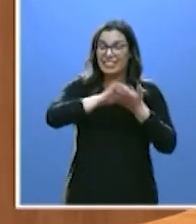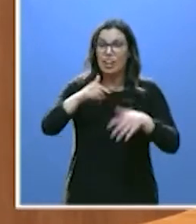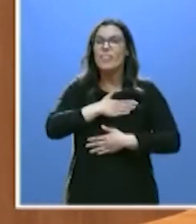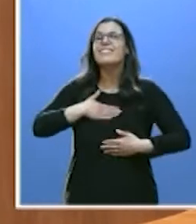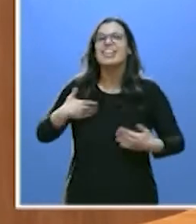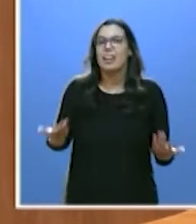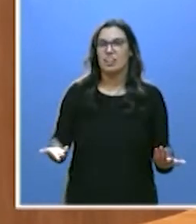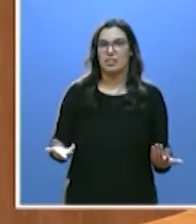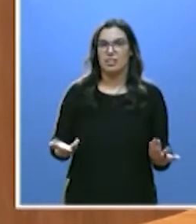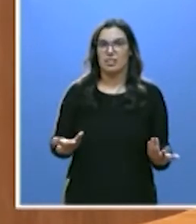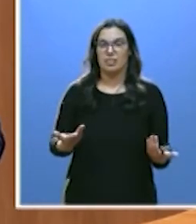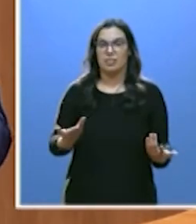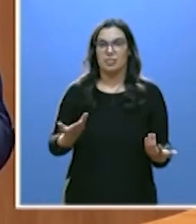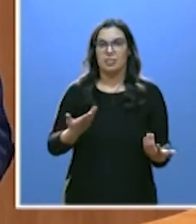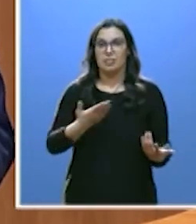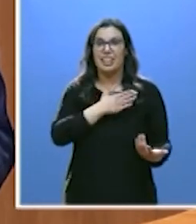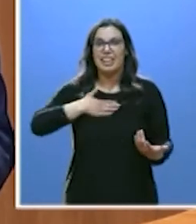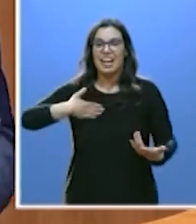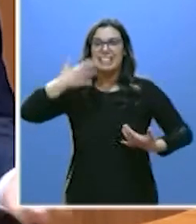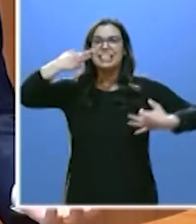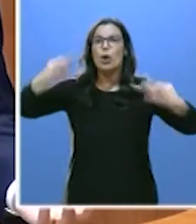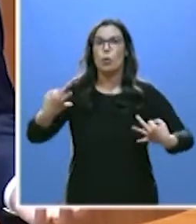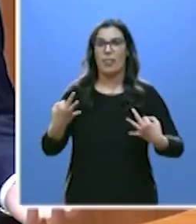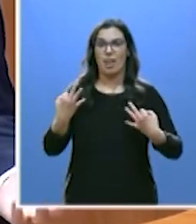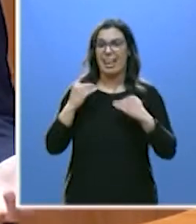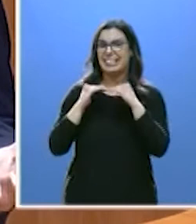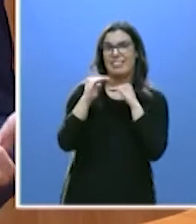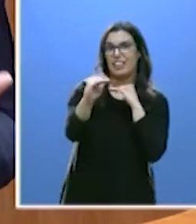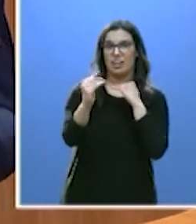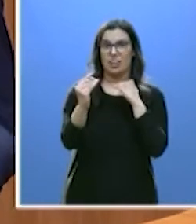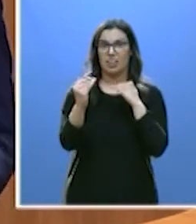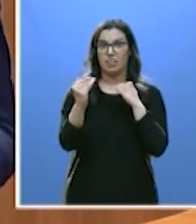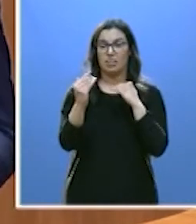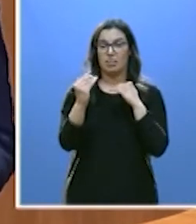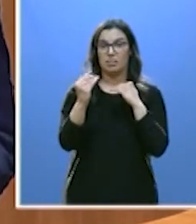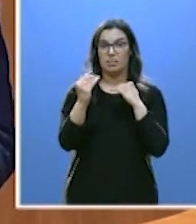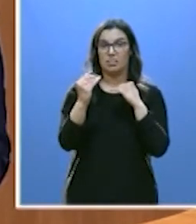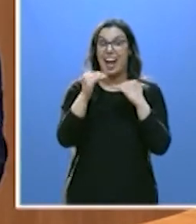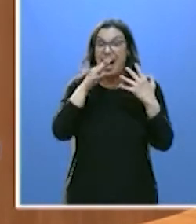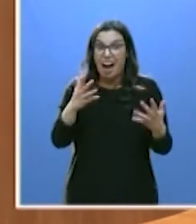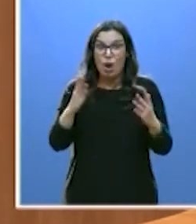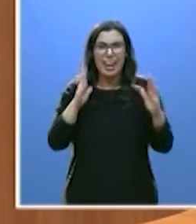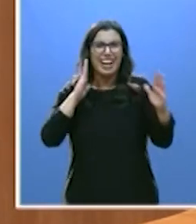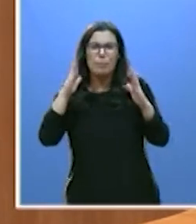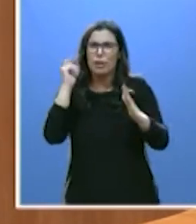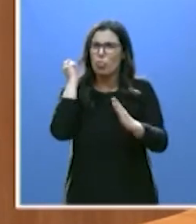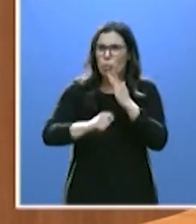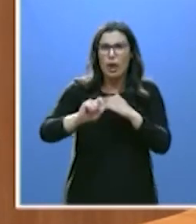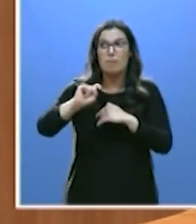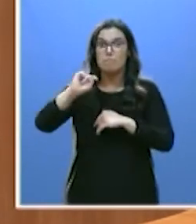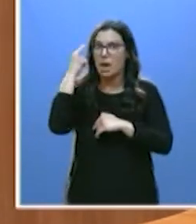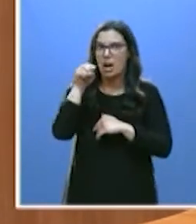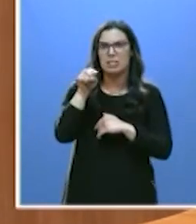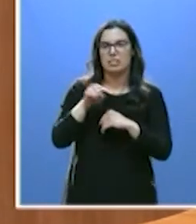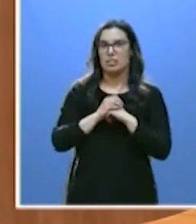quieren son certezas y estabilidad. Y especialmente en estos momentos tan duros. Y esa